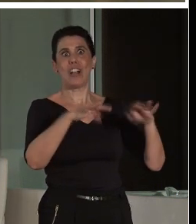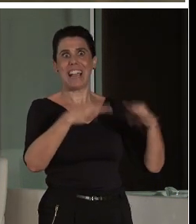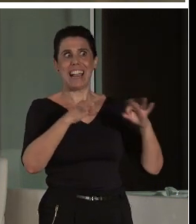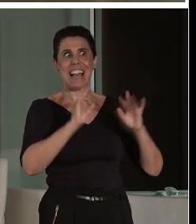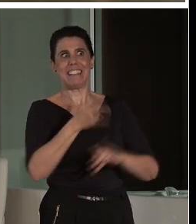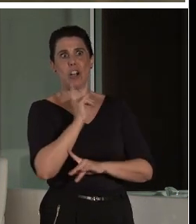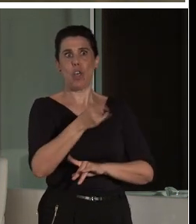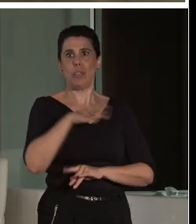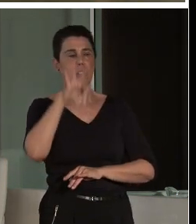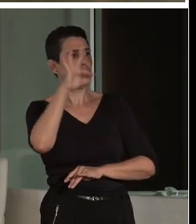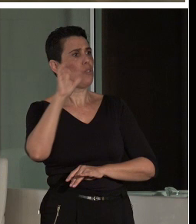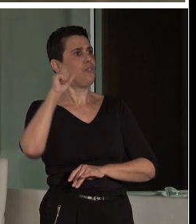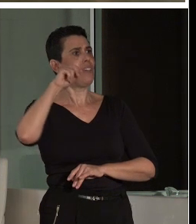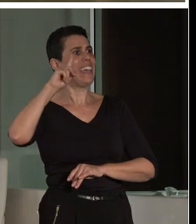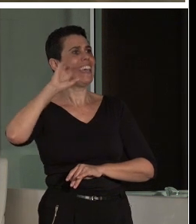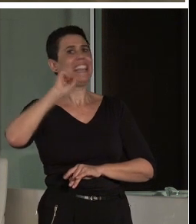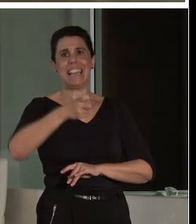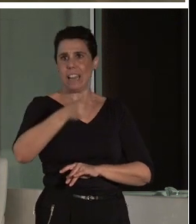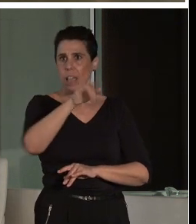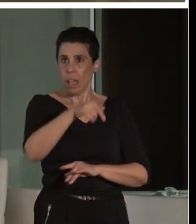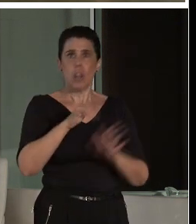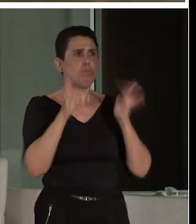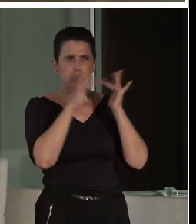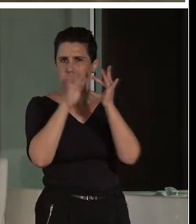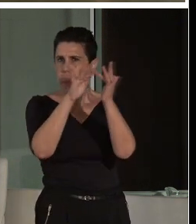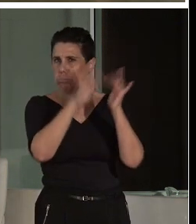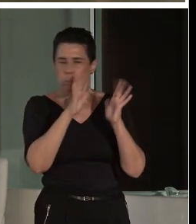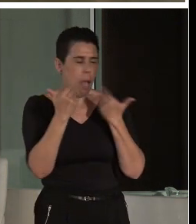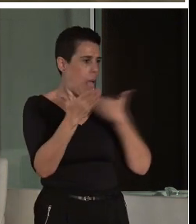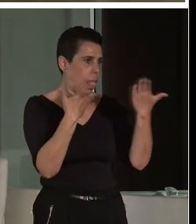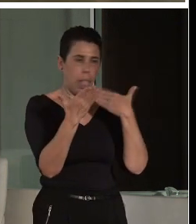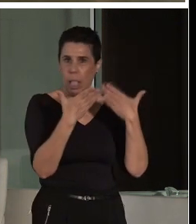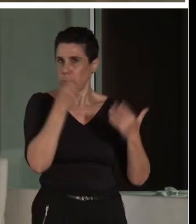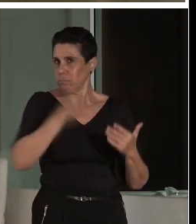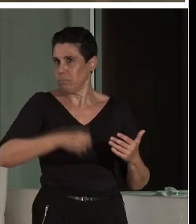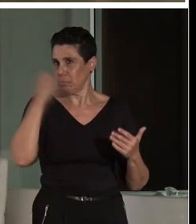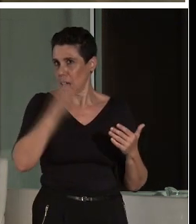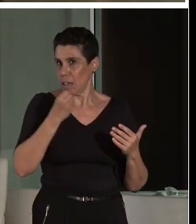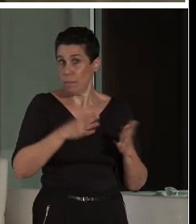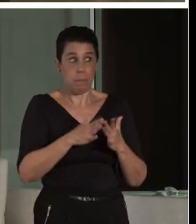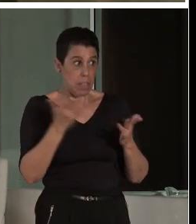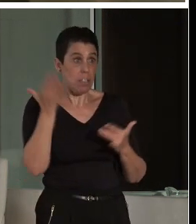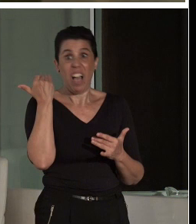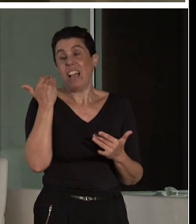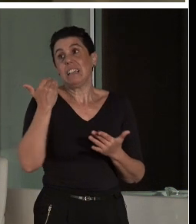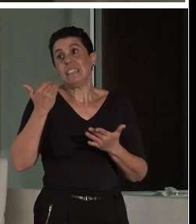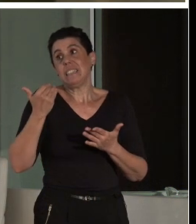no se había hecho nunca, porque es verdad que en algunos momentos el teatro se ha utilizado sin, digamos que sin la